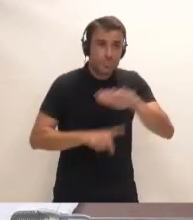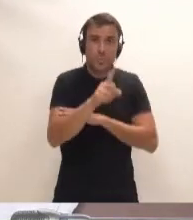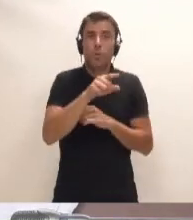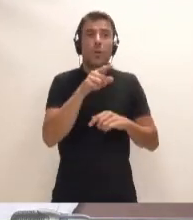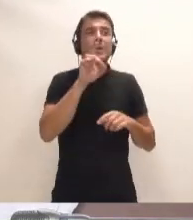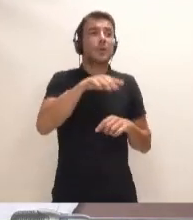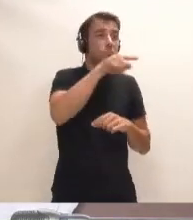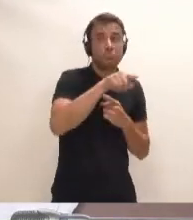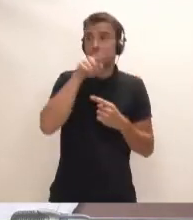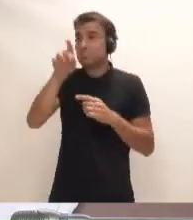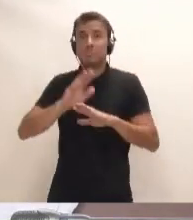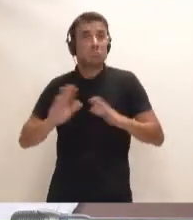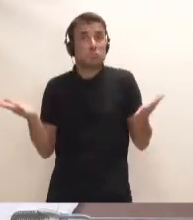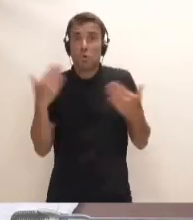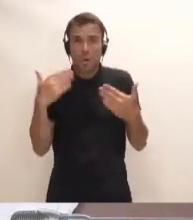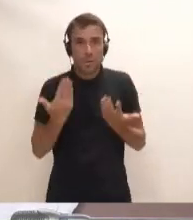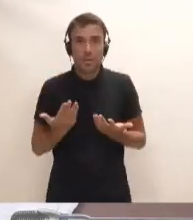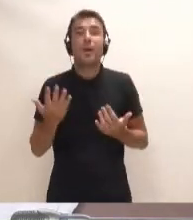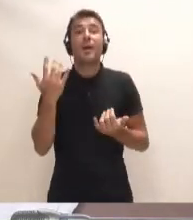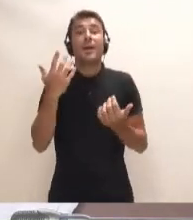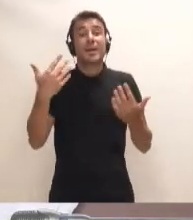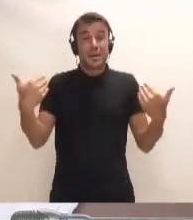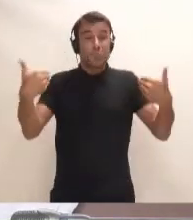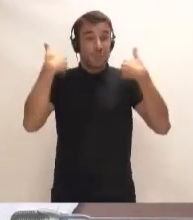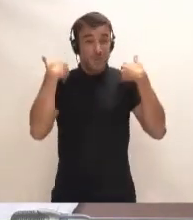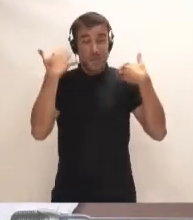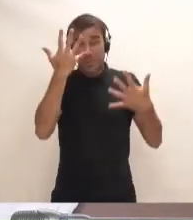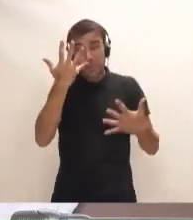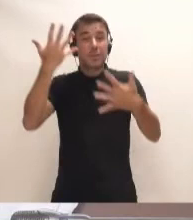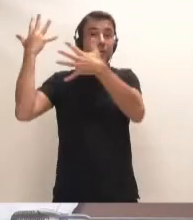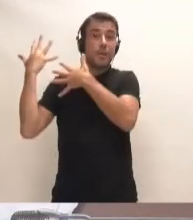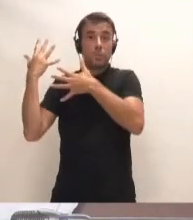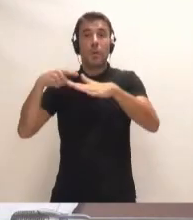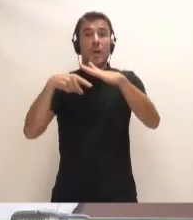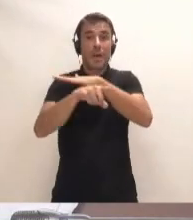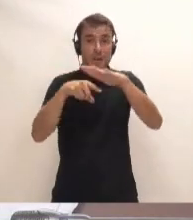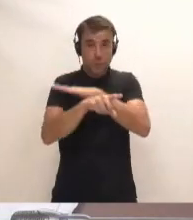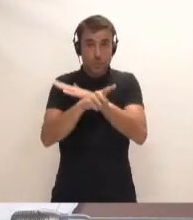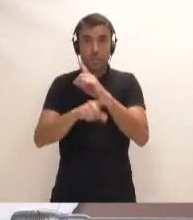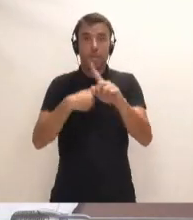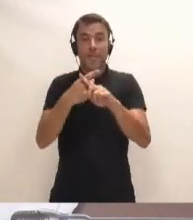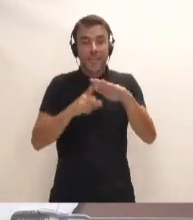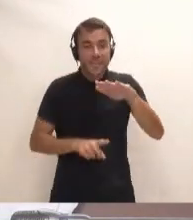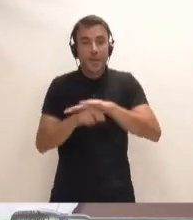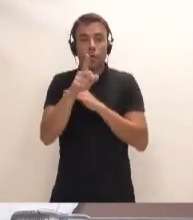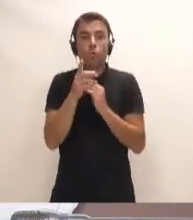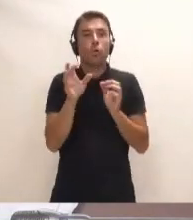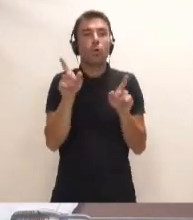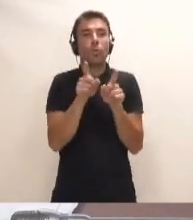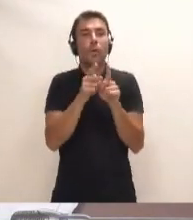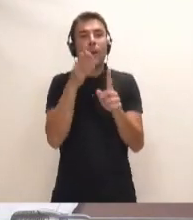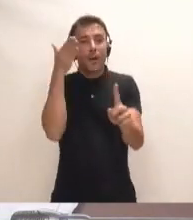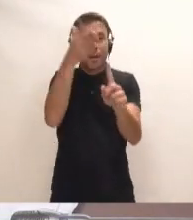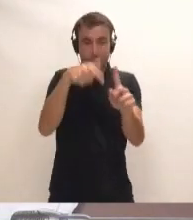otro. Y la responsabilidad de los últimos diez años de la gestión y el desarrollo hacia dónde va la isla de Tenerife,